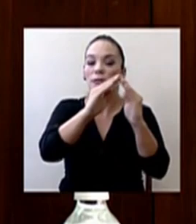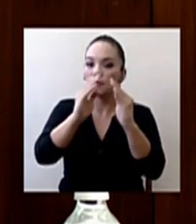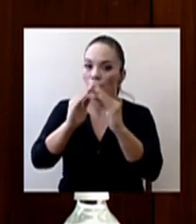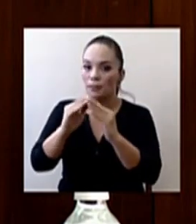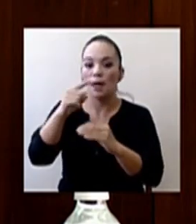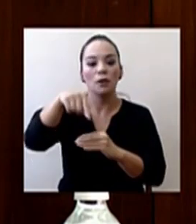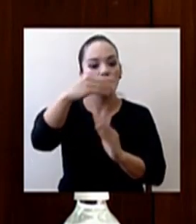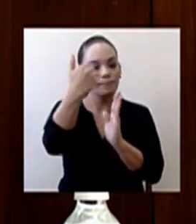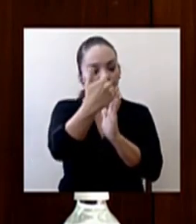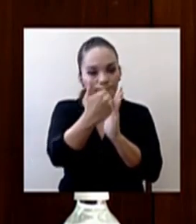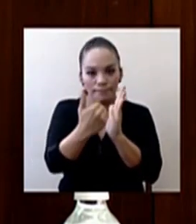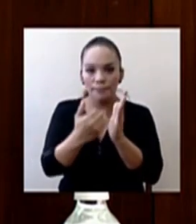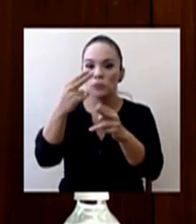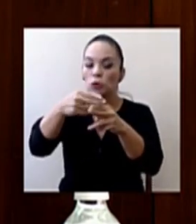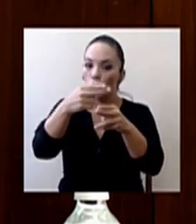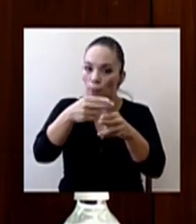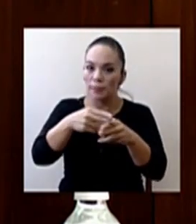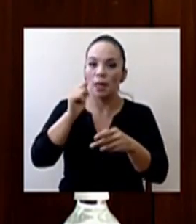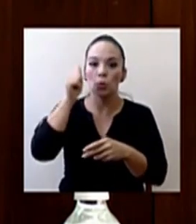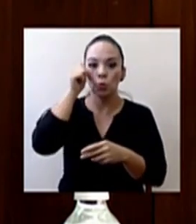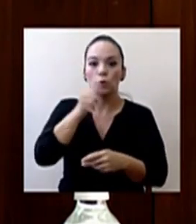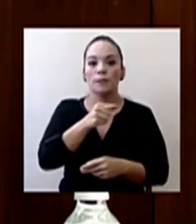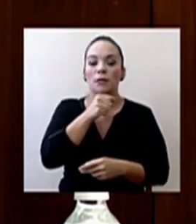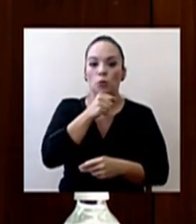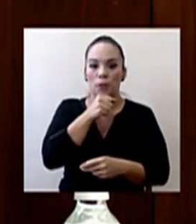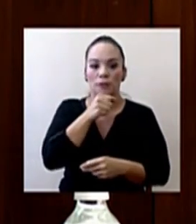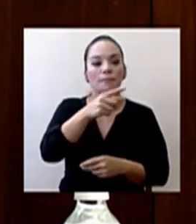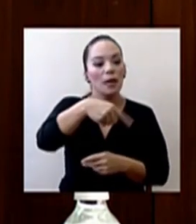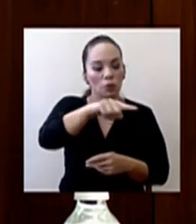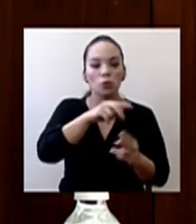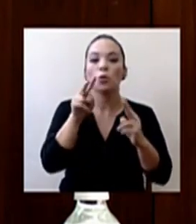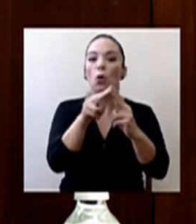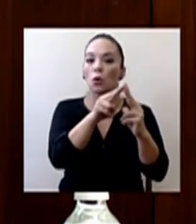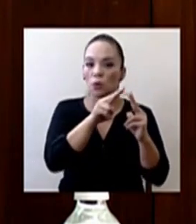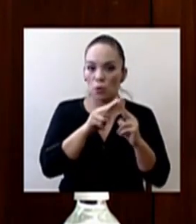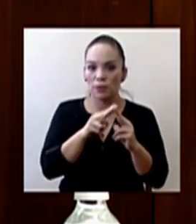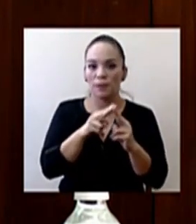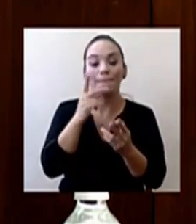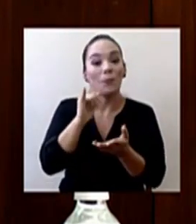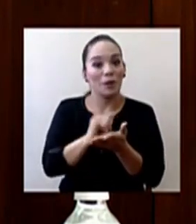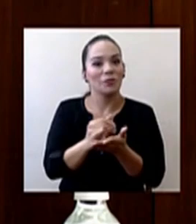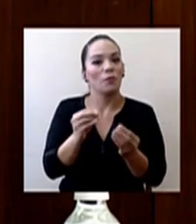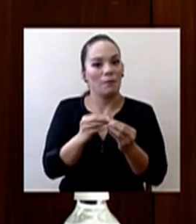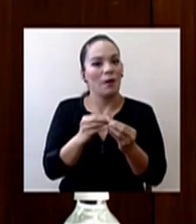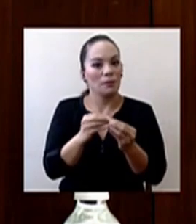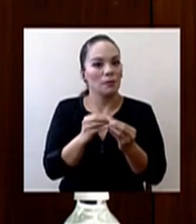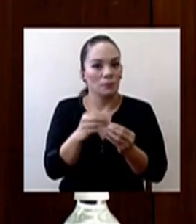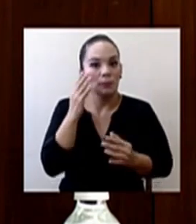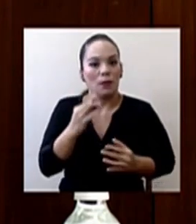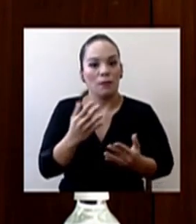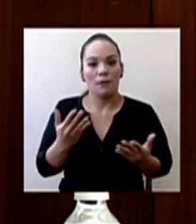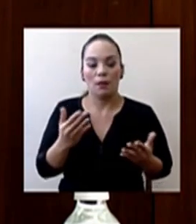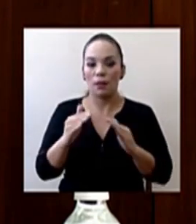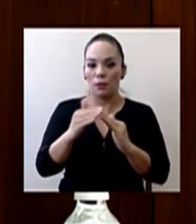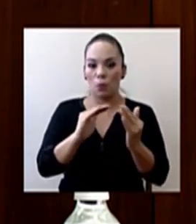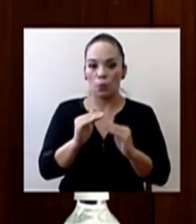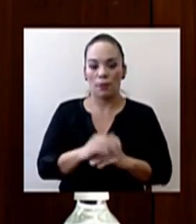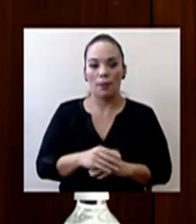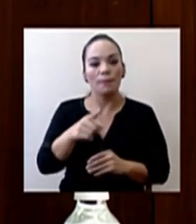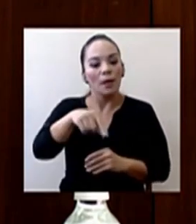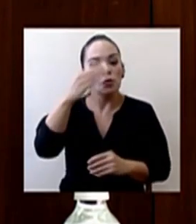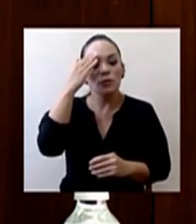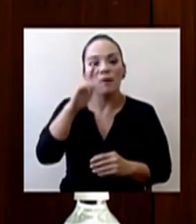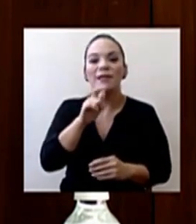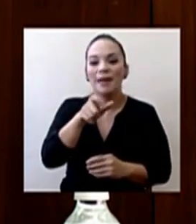adultos mayores que atienden en su comunidad. Los conocen y por eso tienen credibilidad en la comunidad. Y saben quiénes